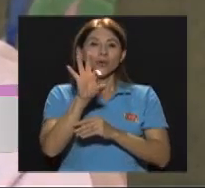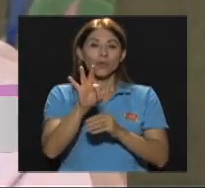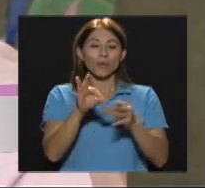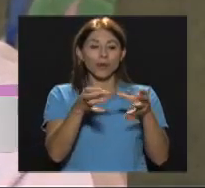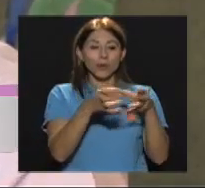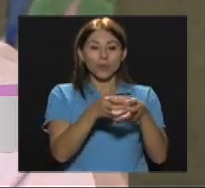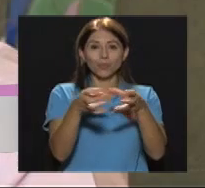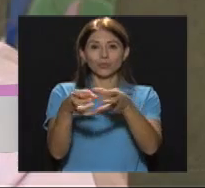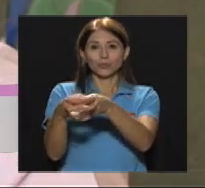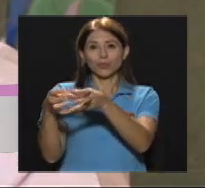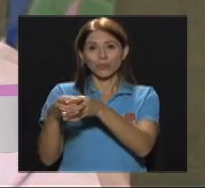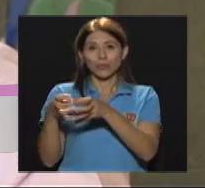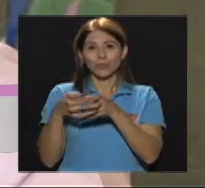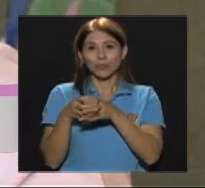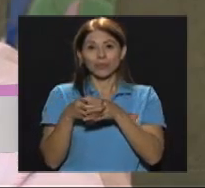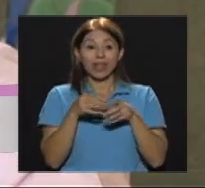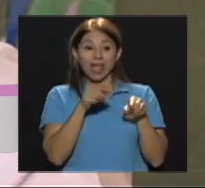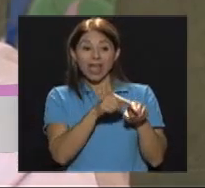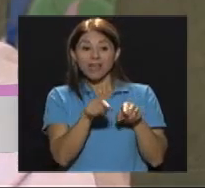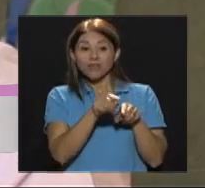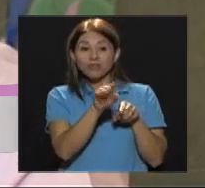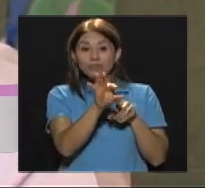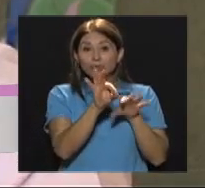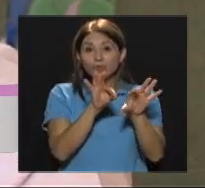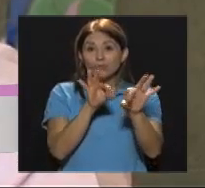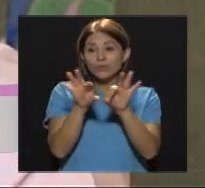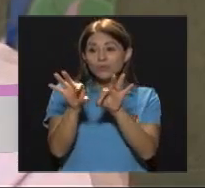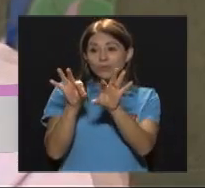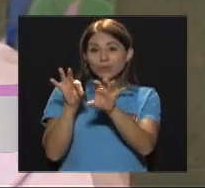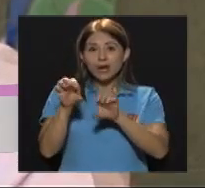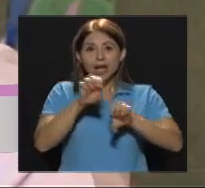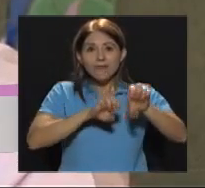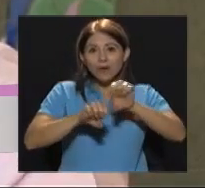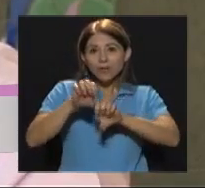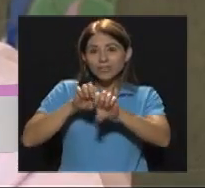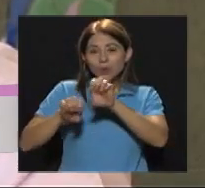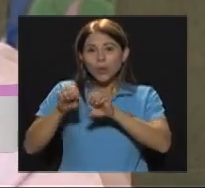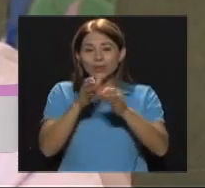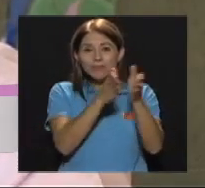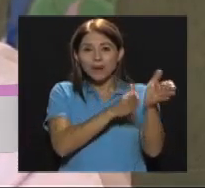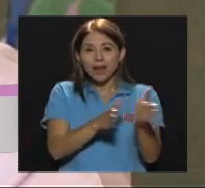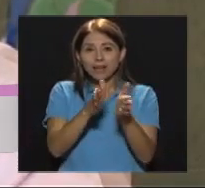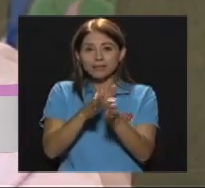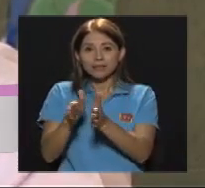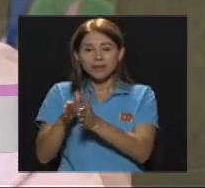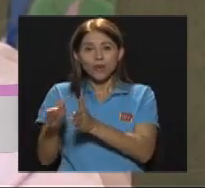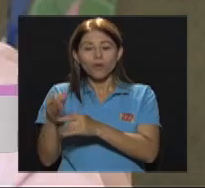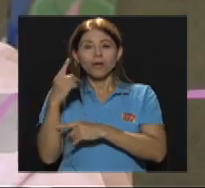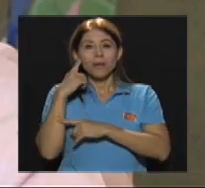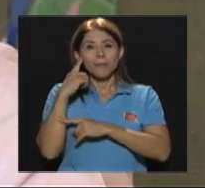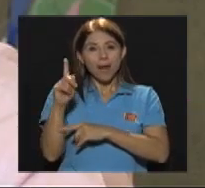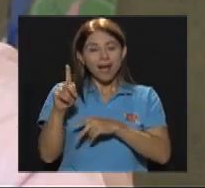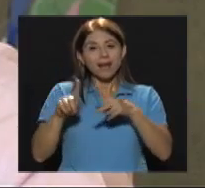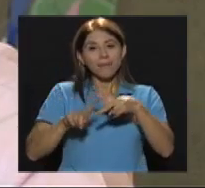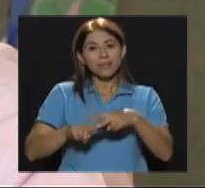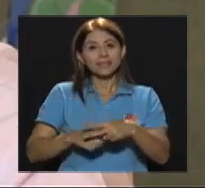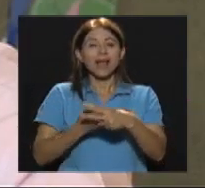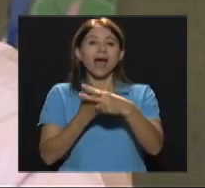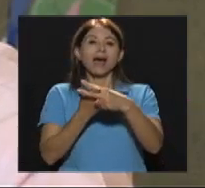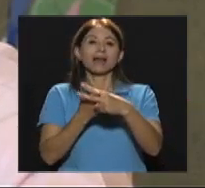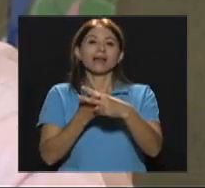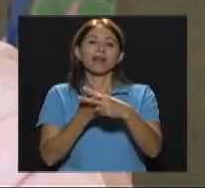De los usuarios Y van haciendo Sus respectivas Evaluaciones Y planeación Para empezar A hacer Una